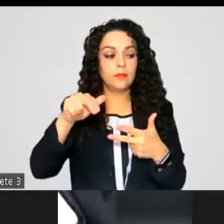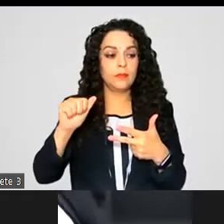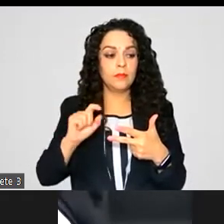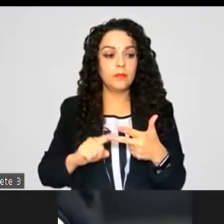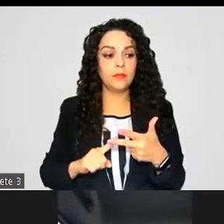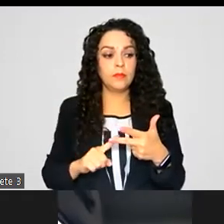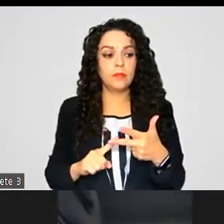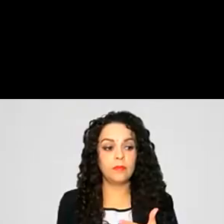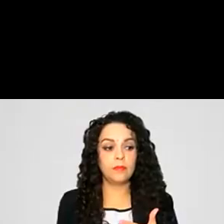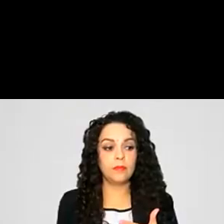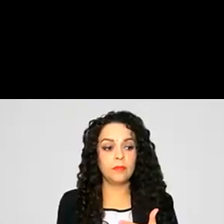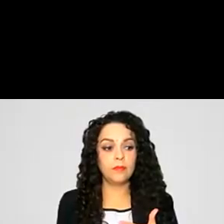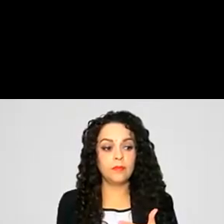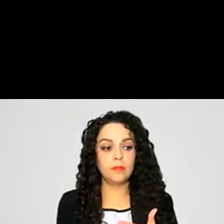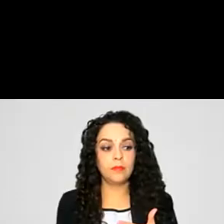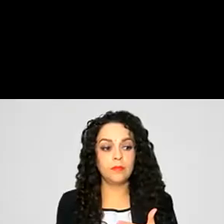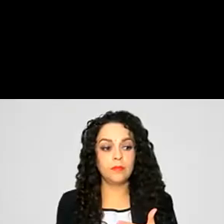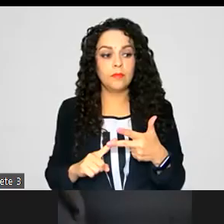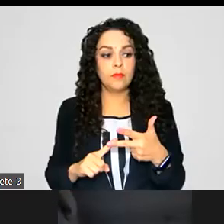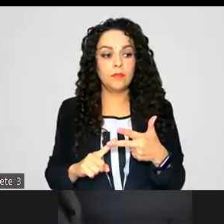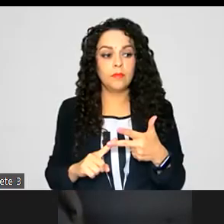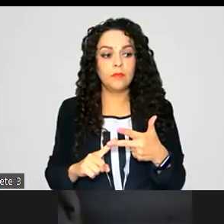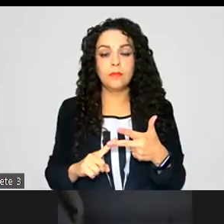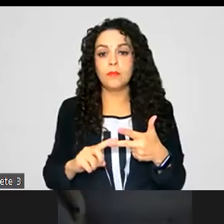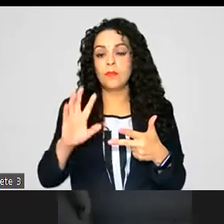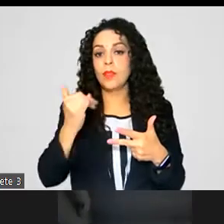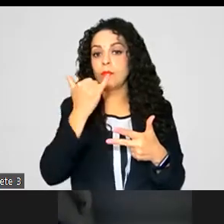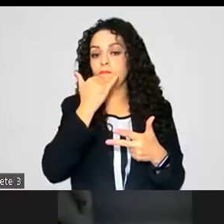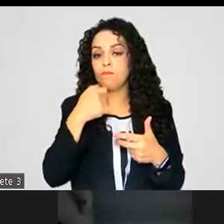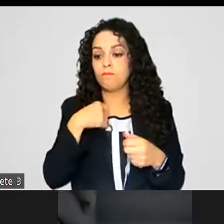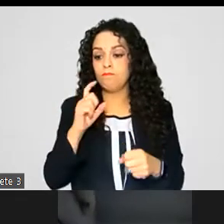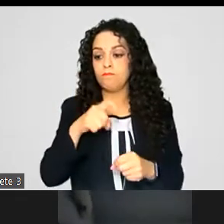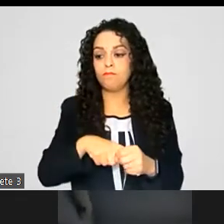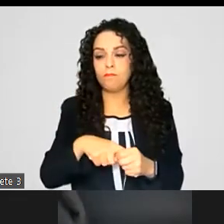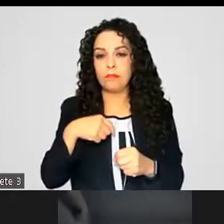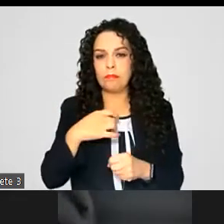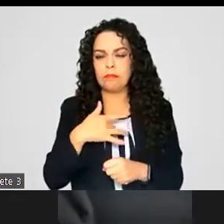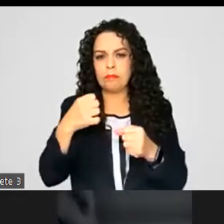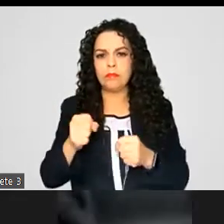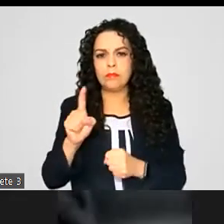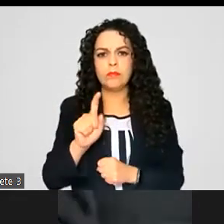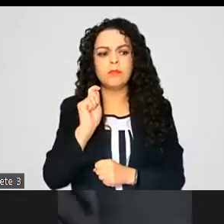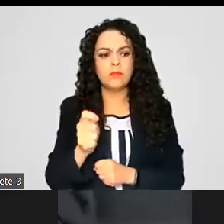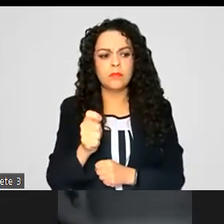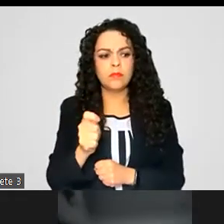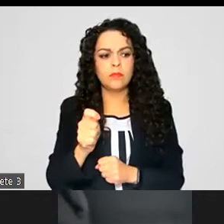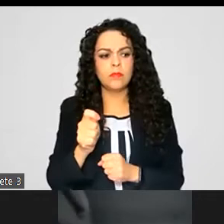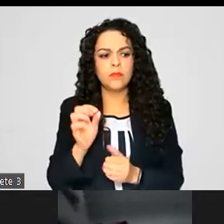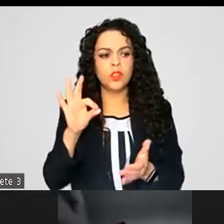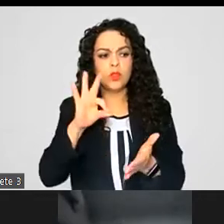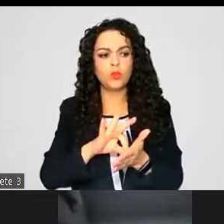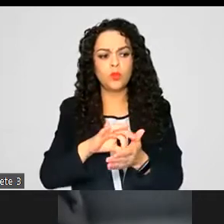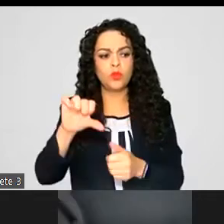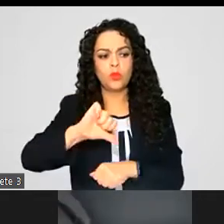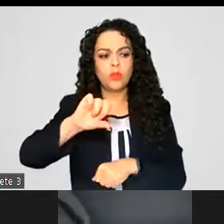Ayola compañera, es que como me acabo de integrar no estoy segura en qué punto del orden del día va